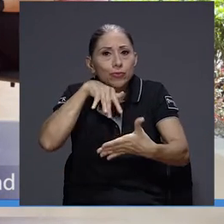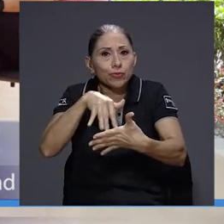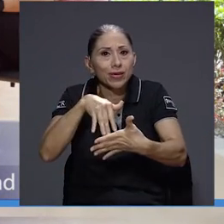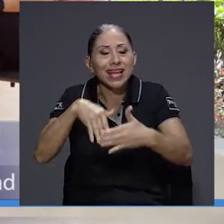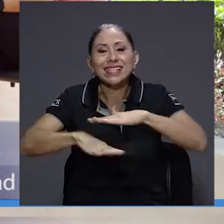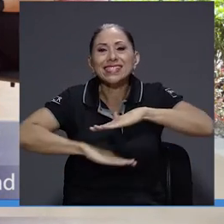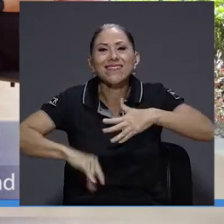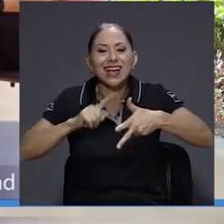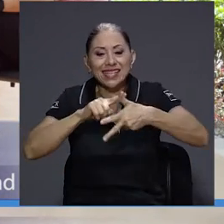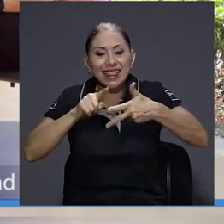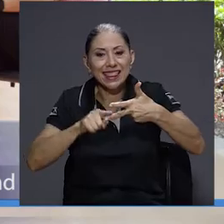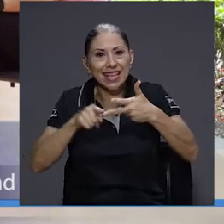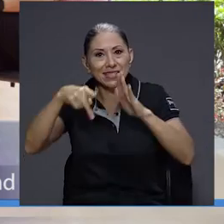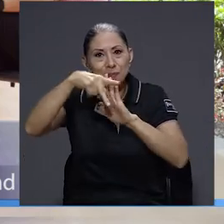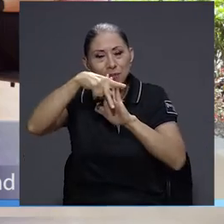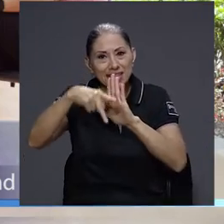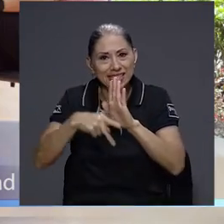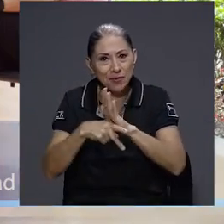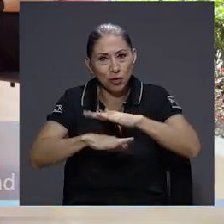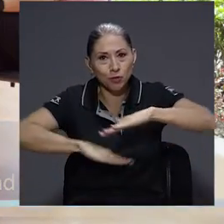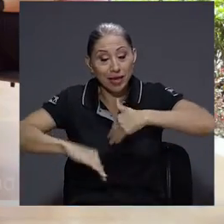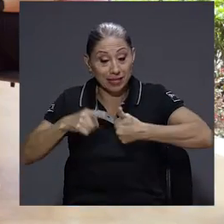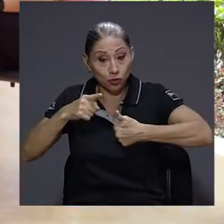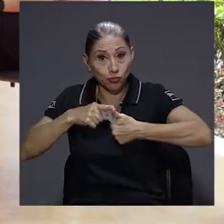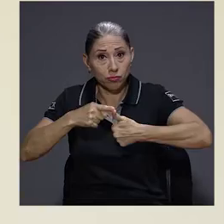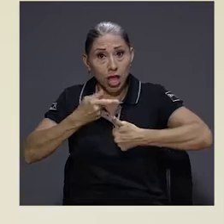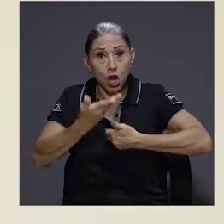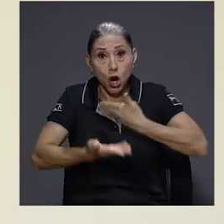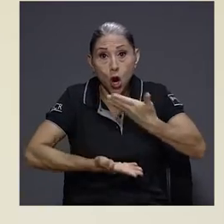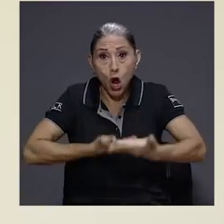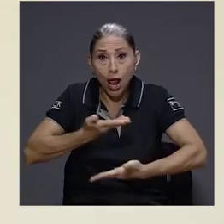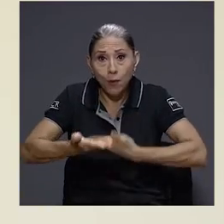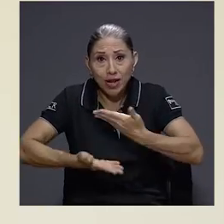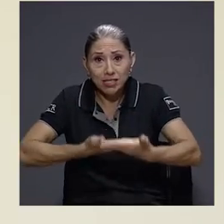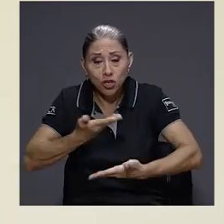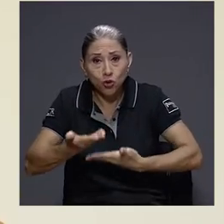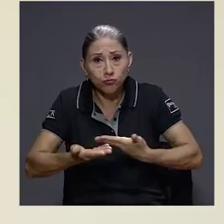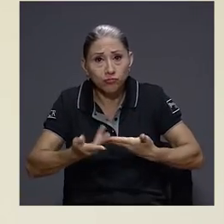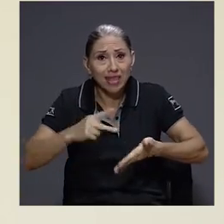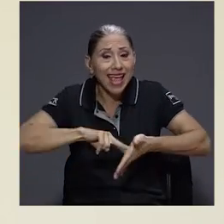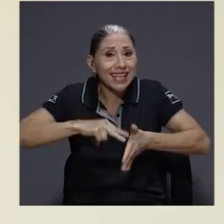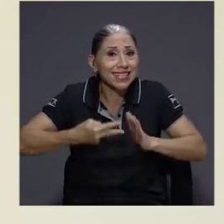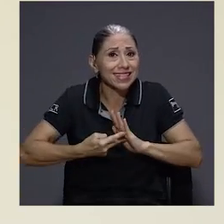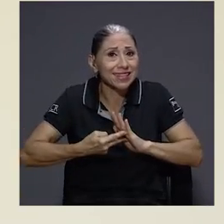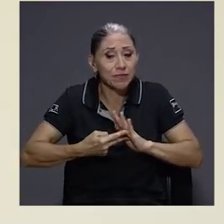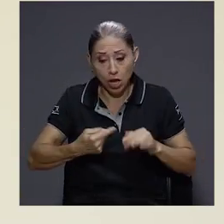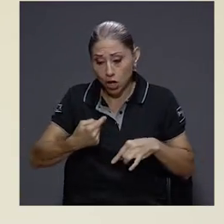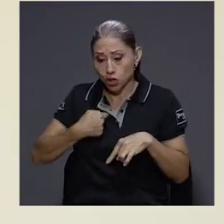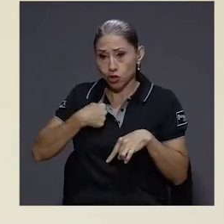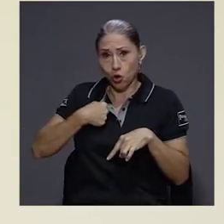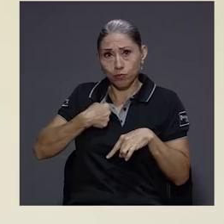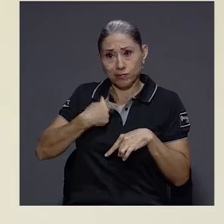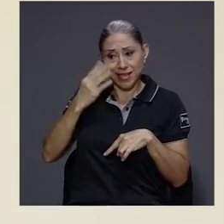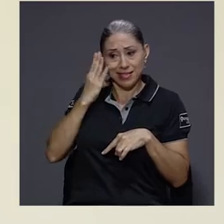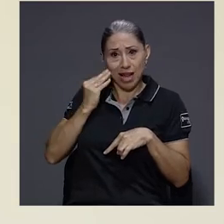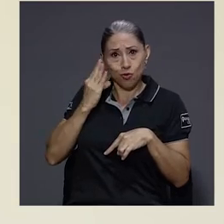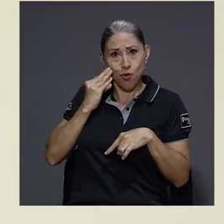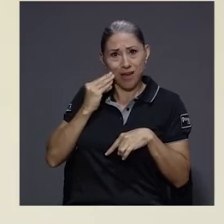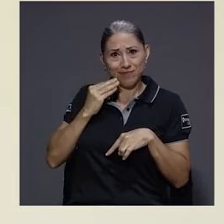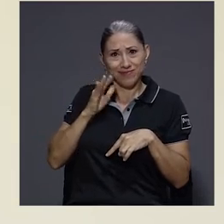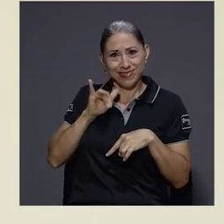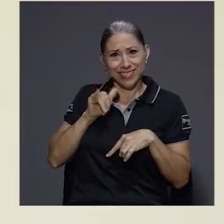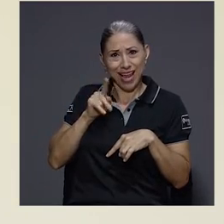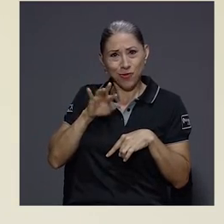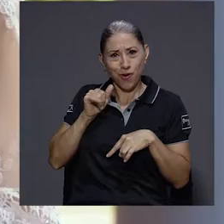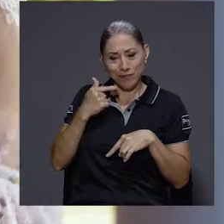basa en tres principios básicos. El principio primero de la colaboración, es decir, no puedo yo, Yanua,